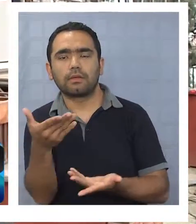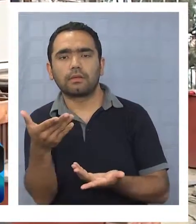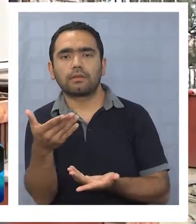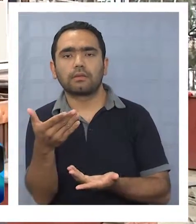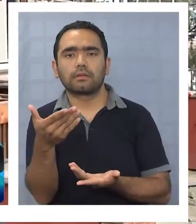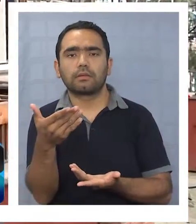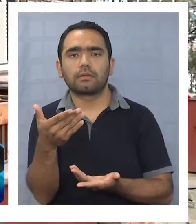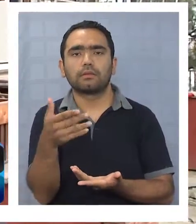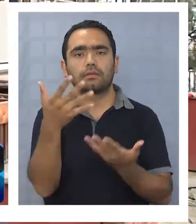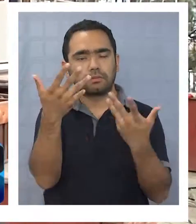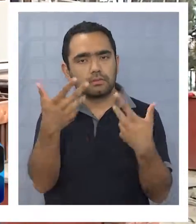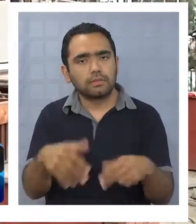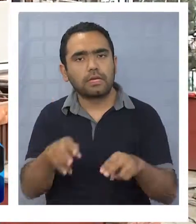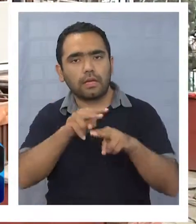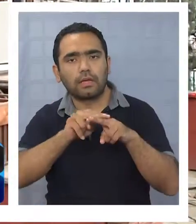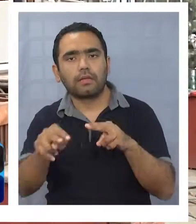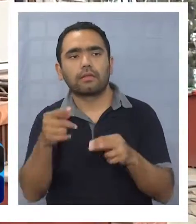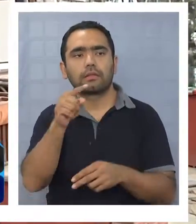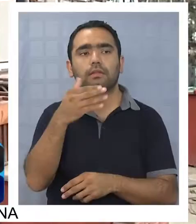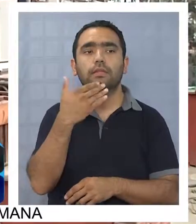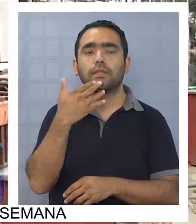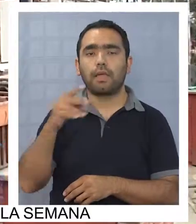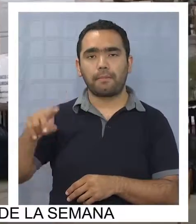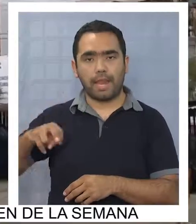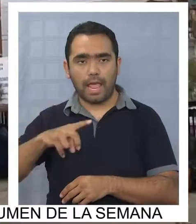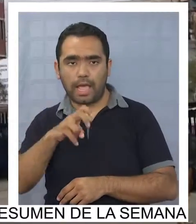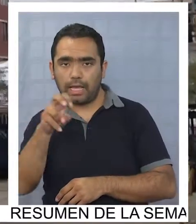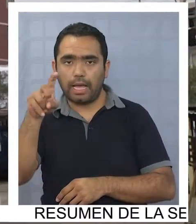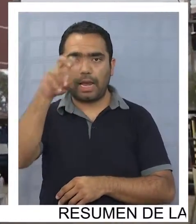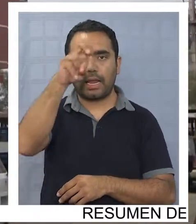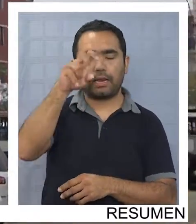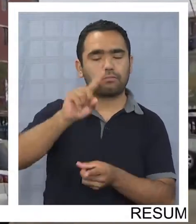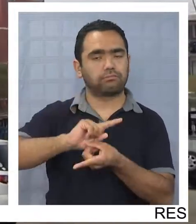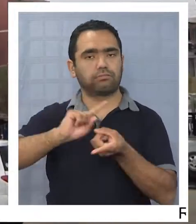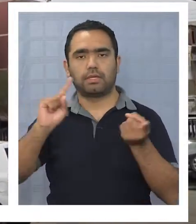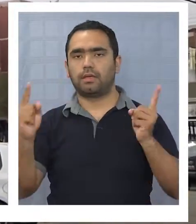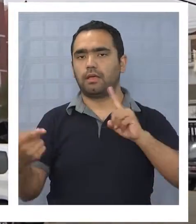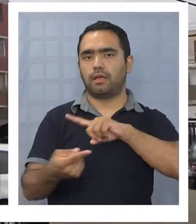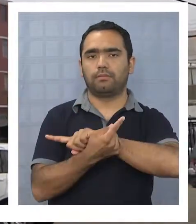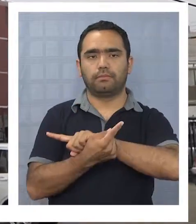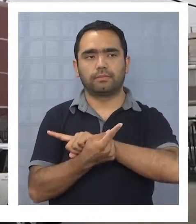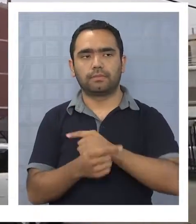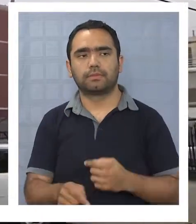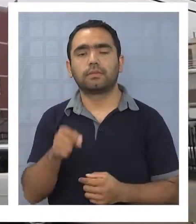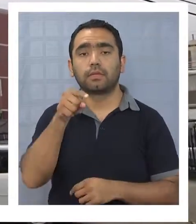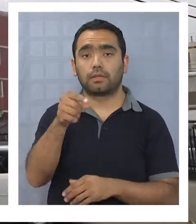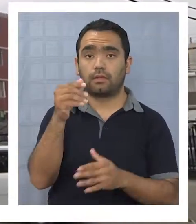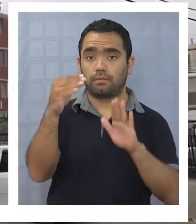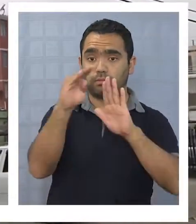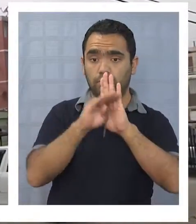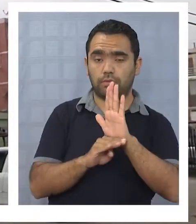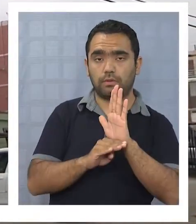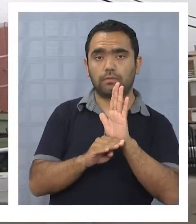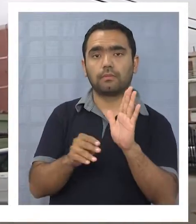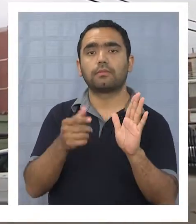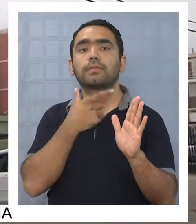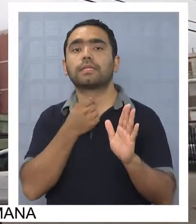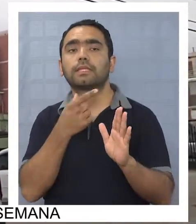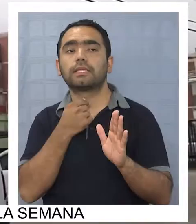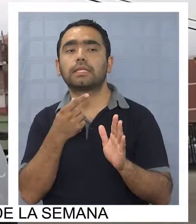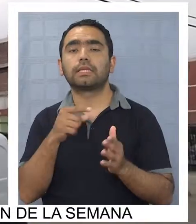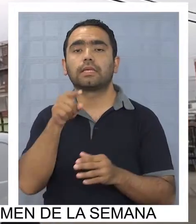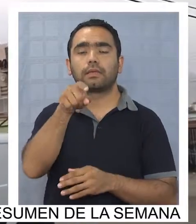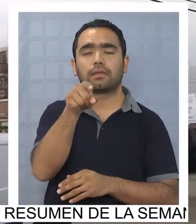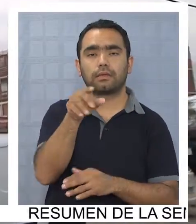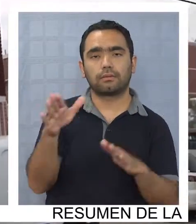ya y además las escaleras, el cambio total de las escaleras de todas las estructuras. A través de este programa se busca interrumpir el